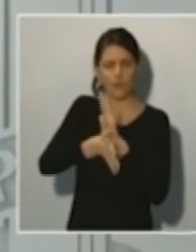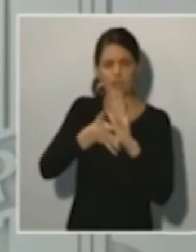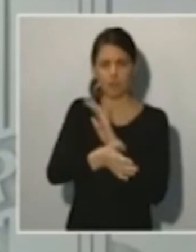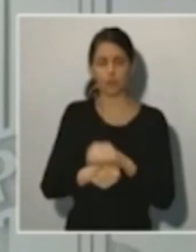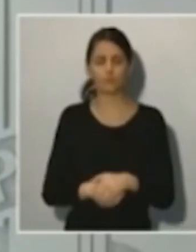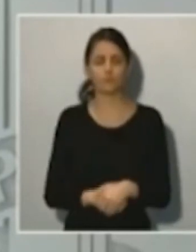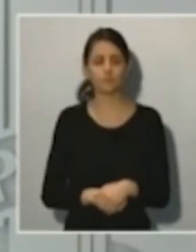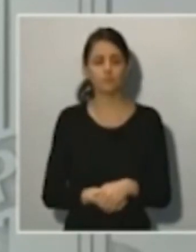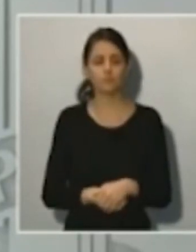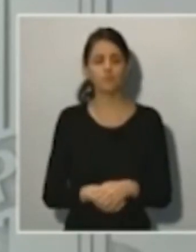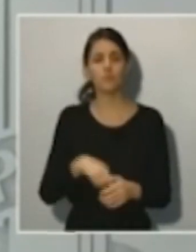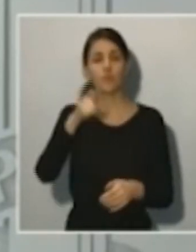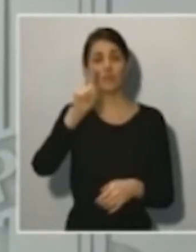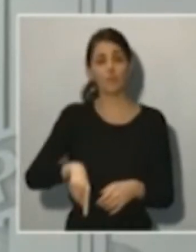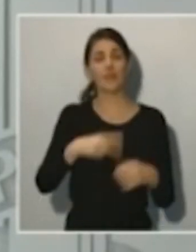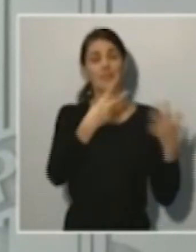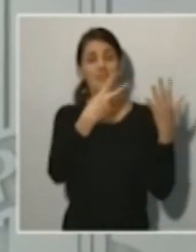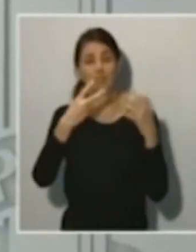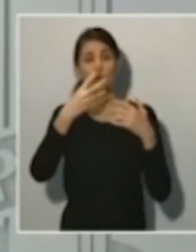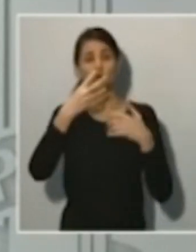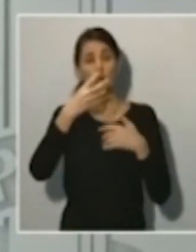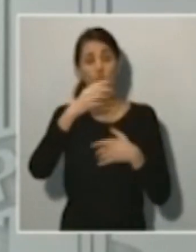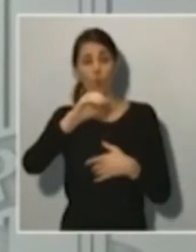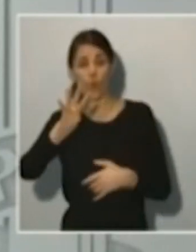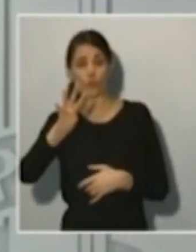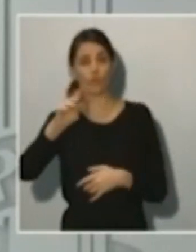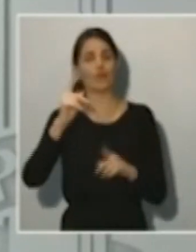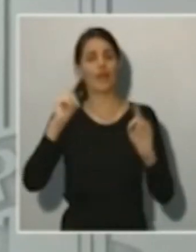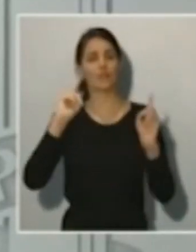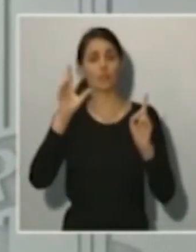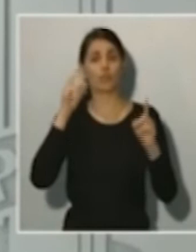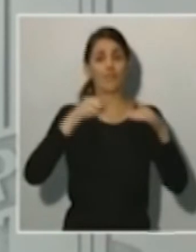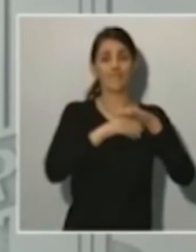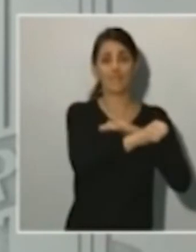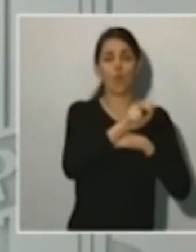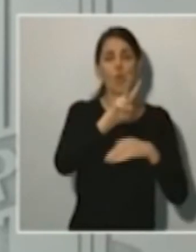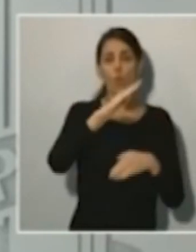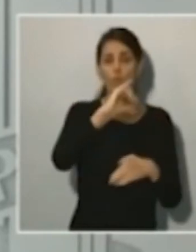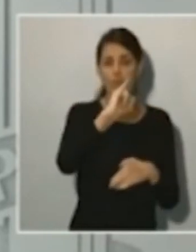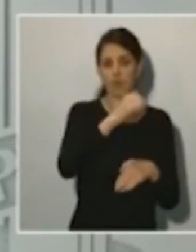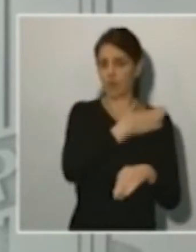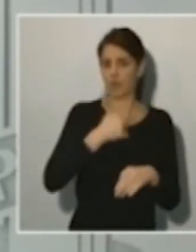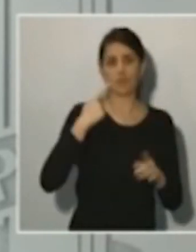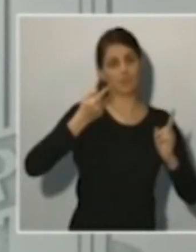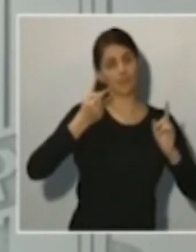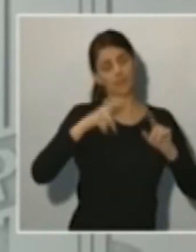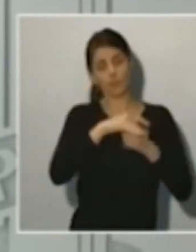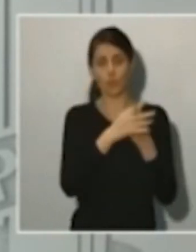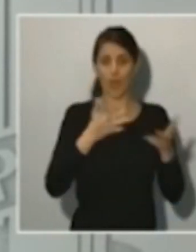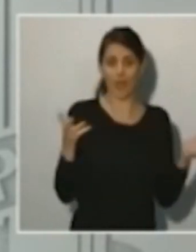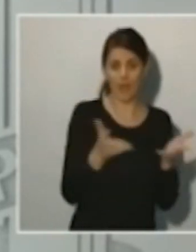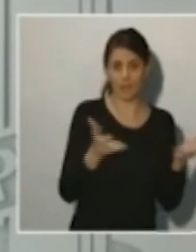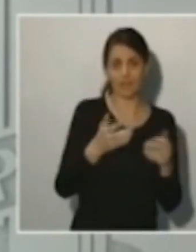también 774 casos en UCI, es decir, casos graves, y los hospitalizados son de 5